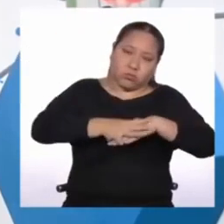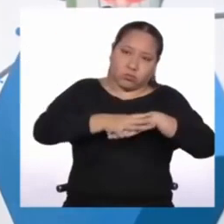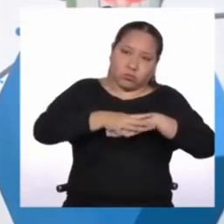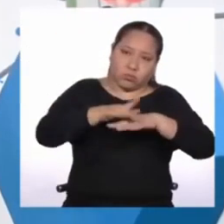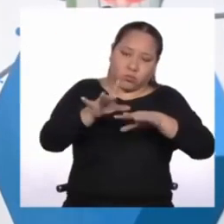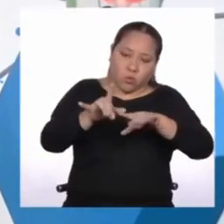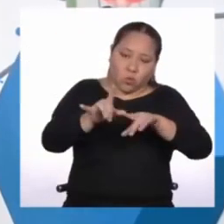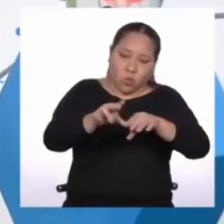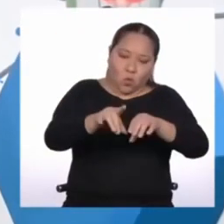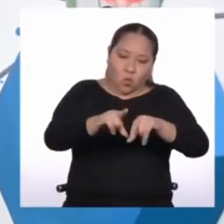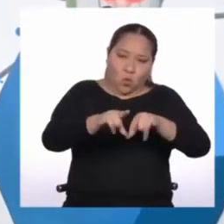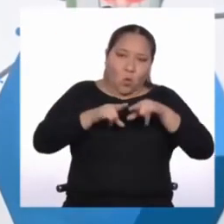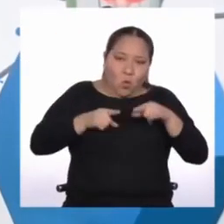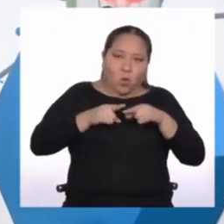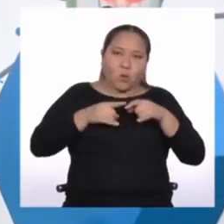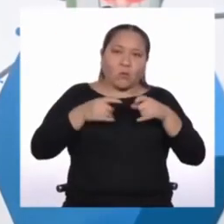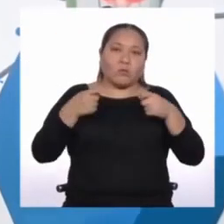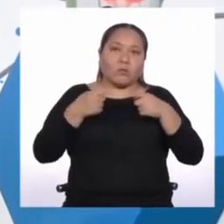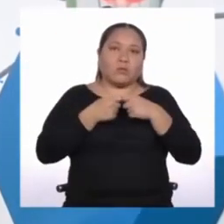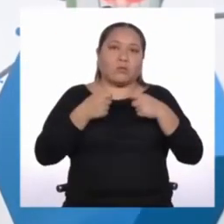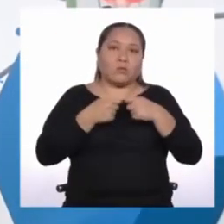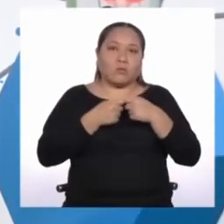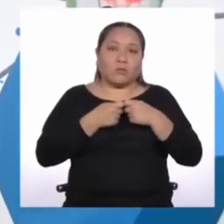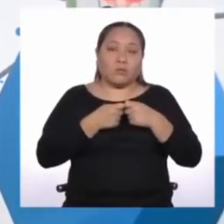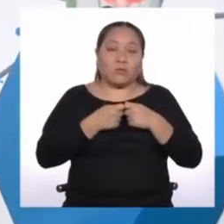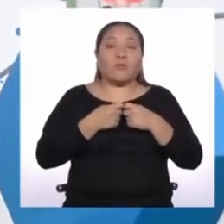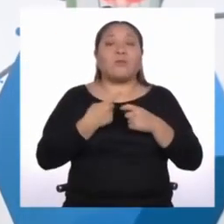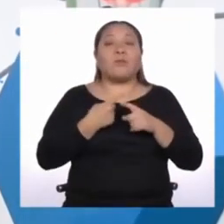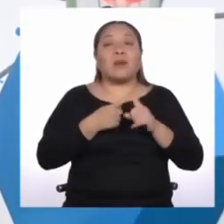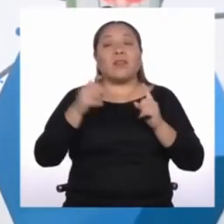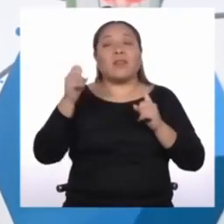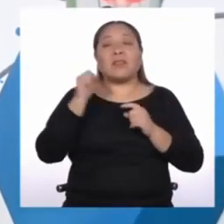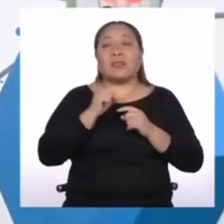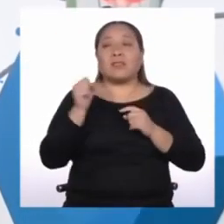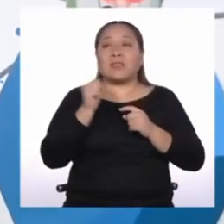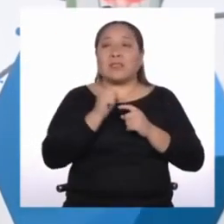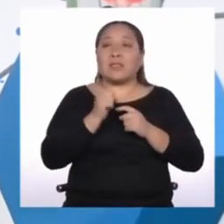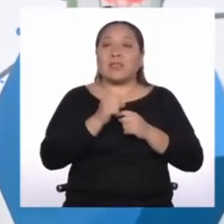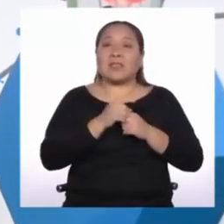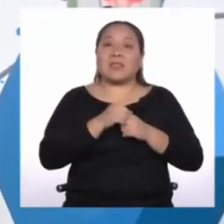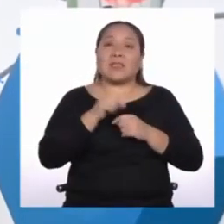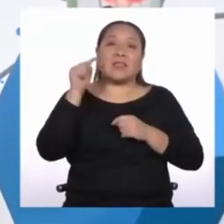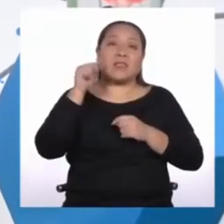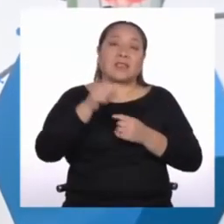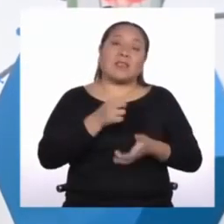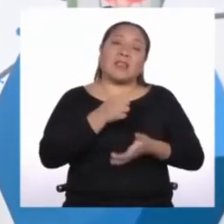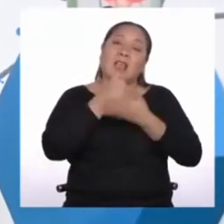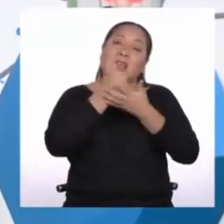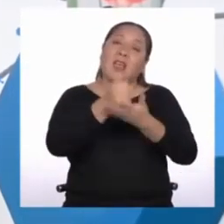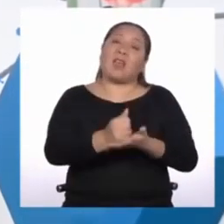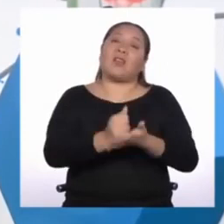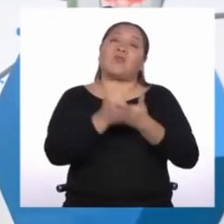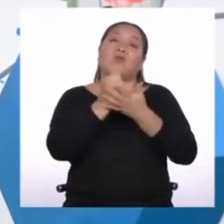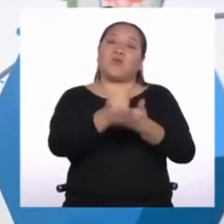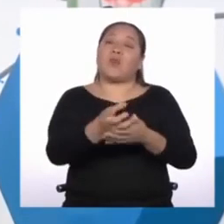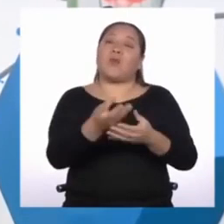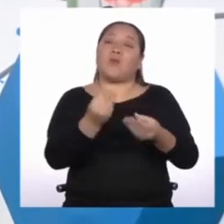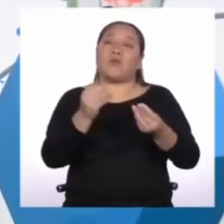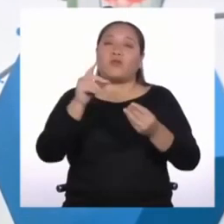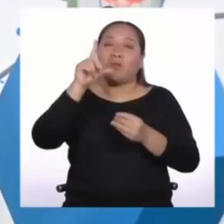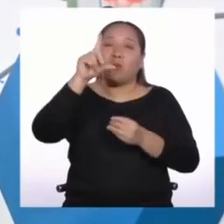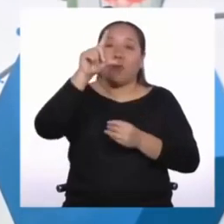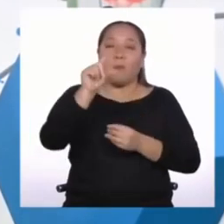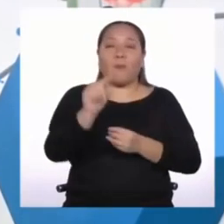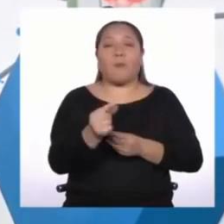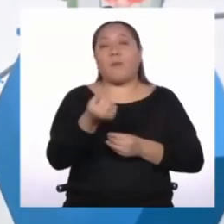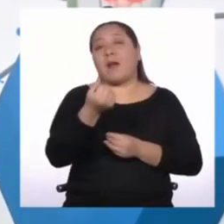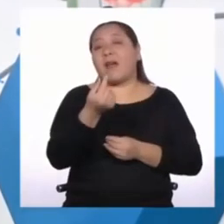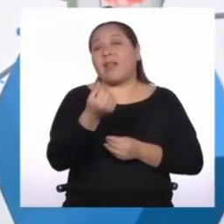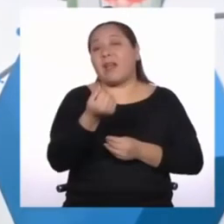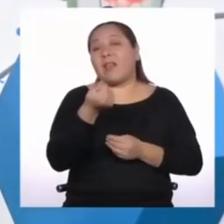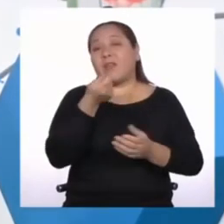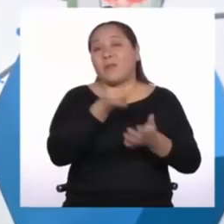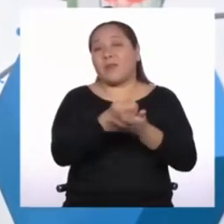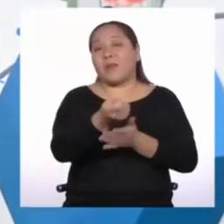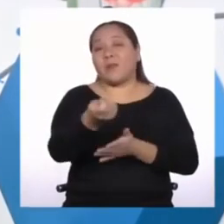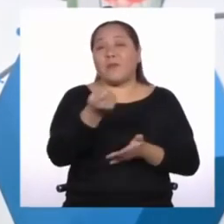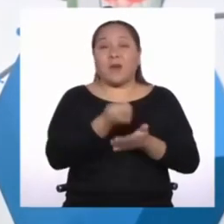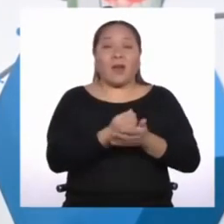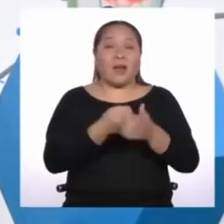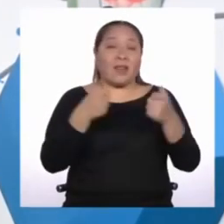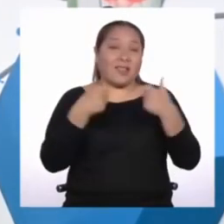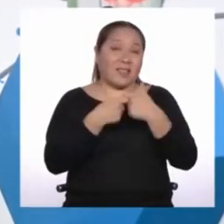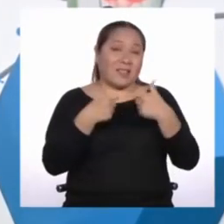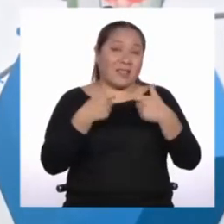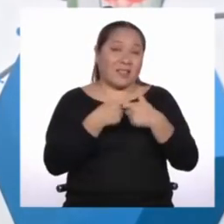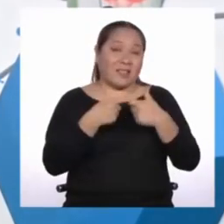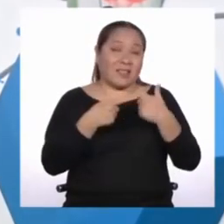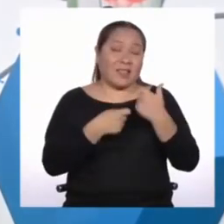las 24 horas del día. Pero igual sí sería muchísimo más económica que cualquier otro tipo de energía. Solo